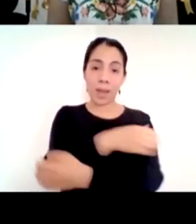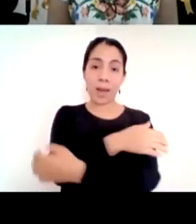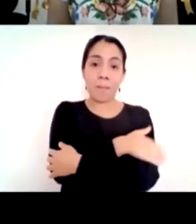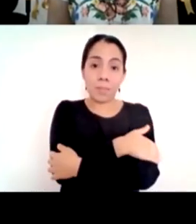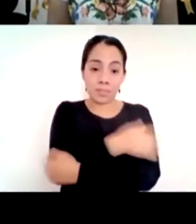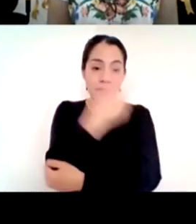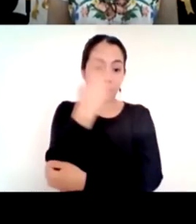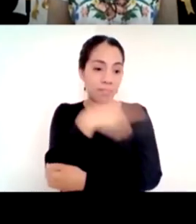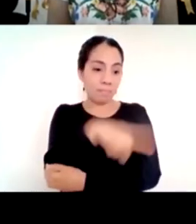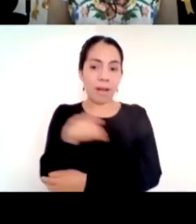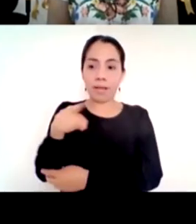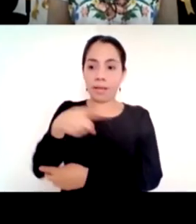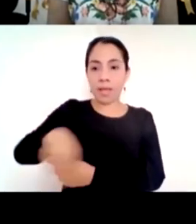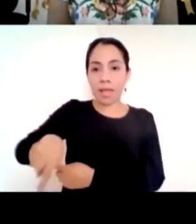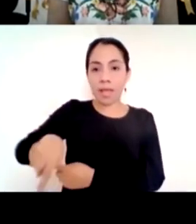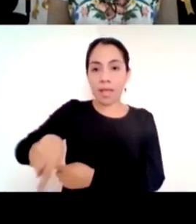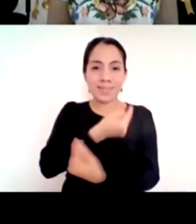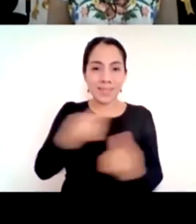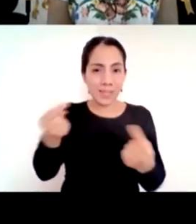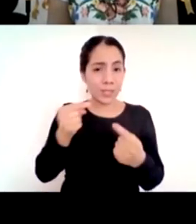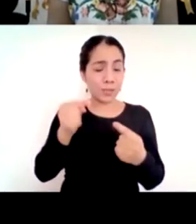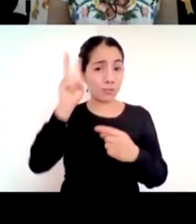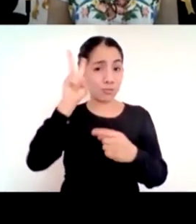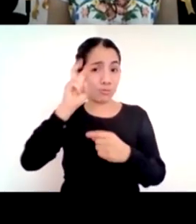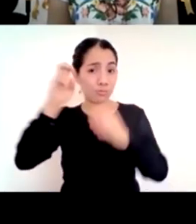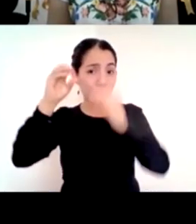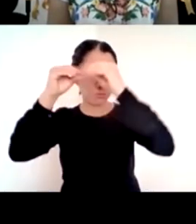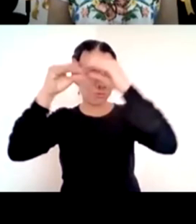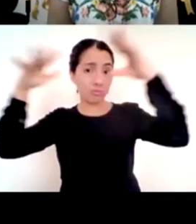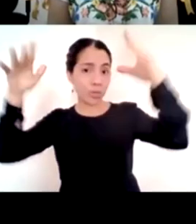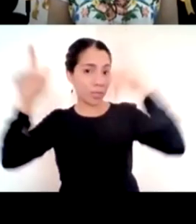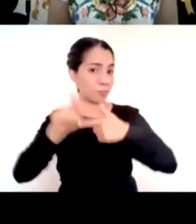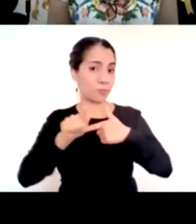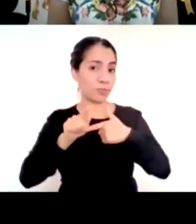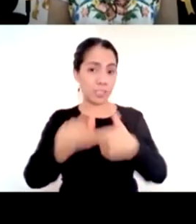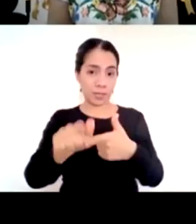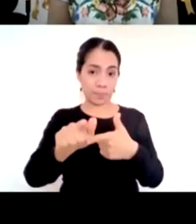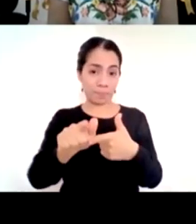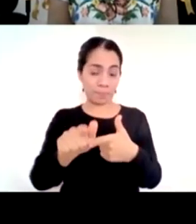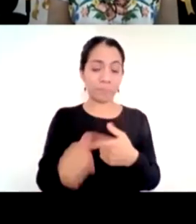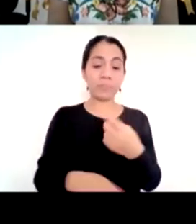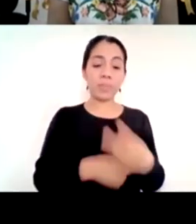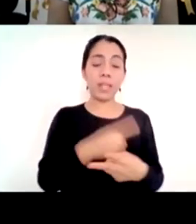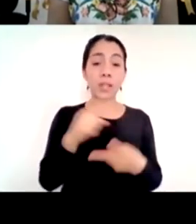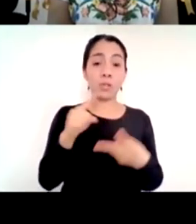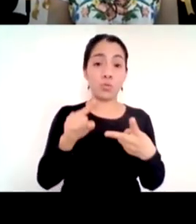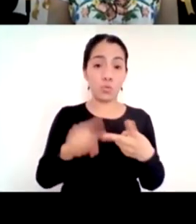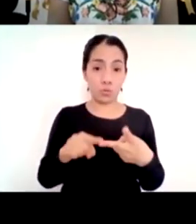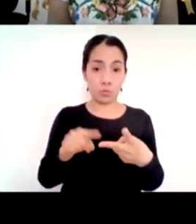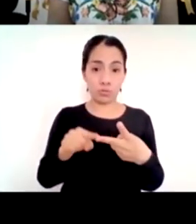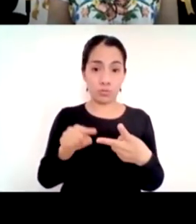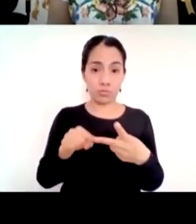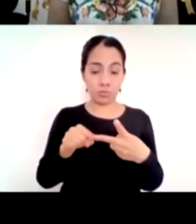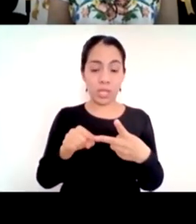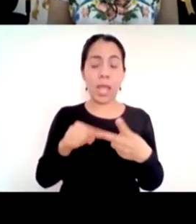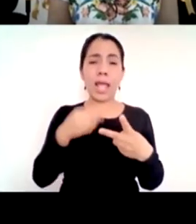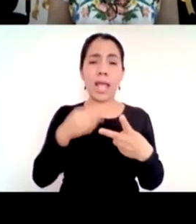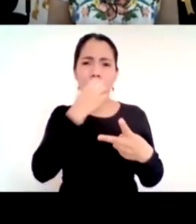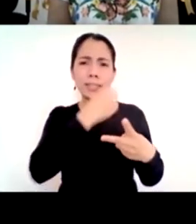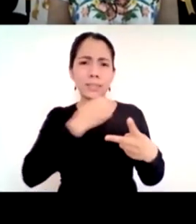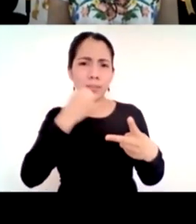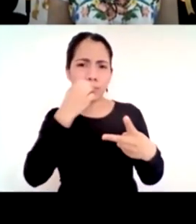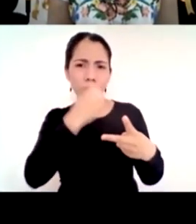segundo me parece muy importante lo que significa la escuela la escuela no son